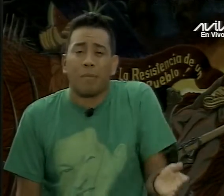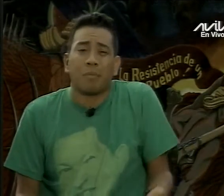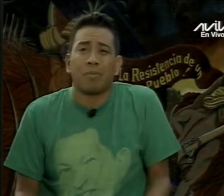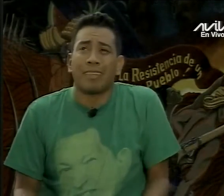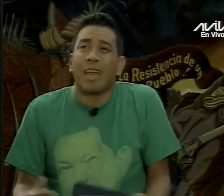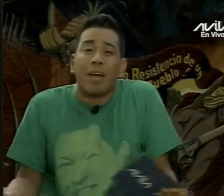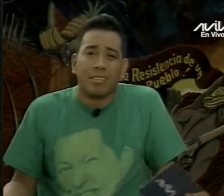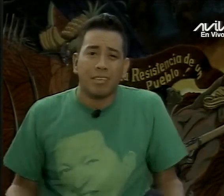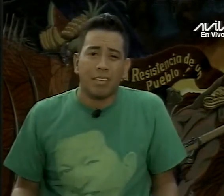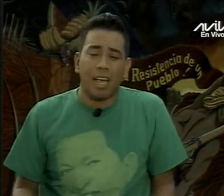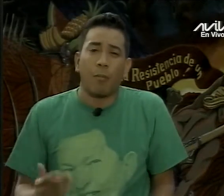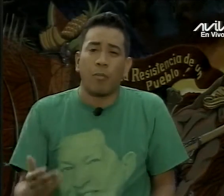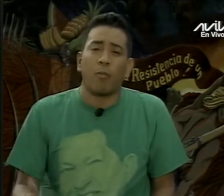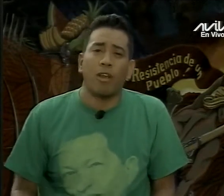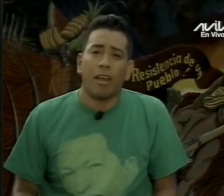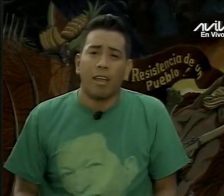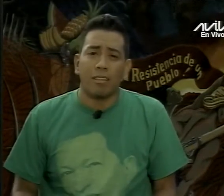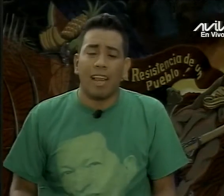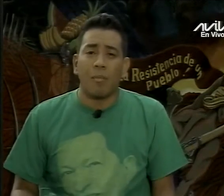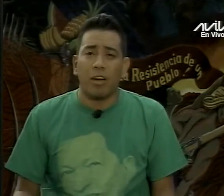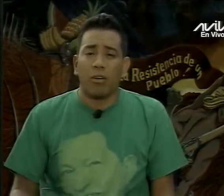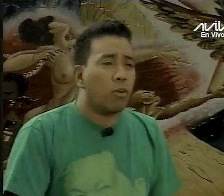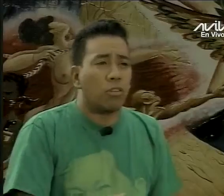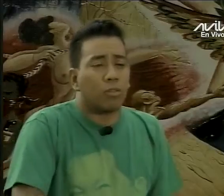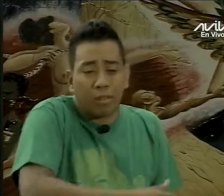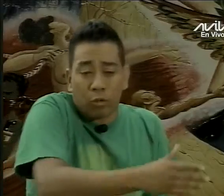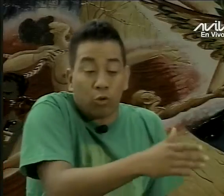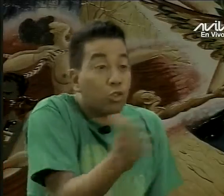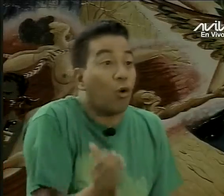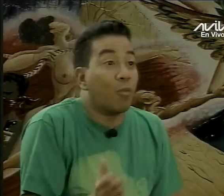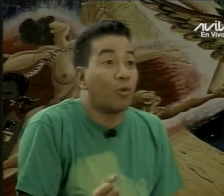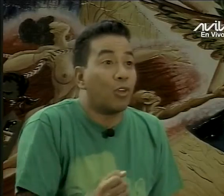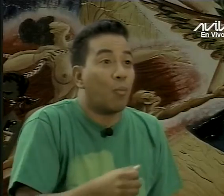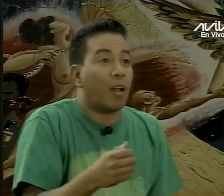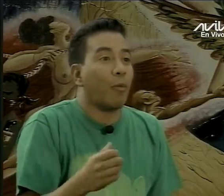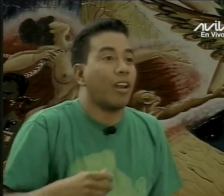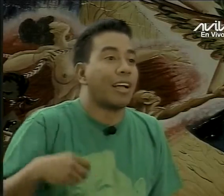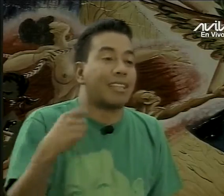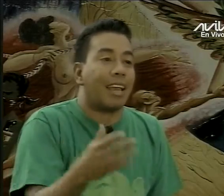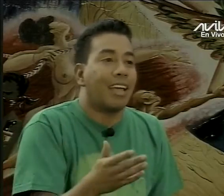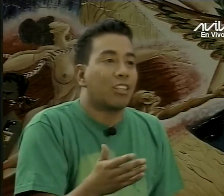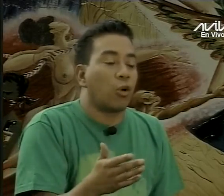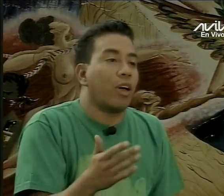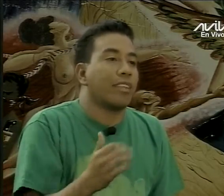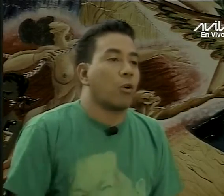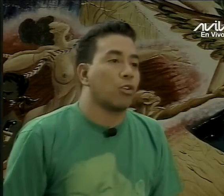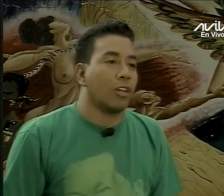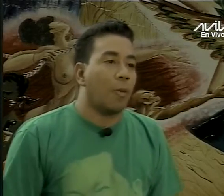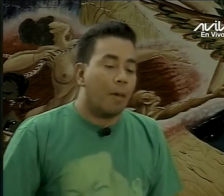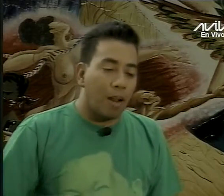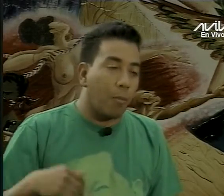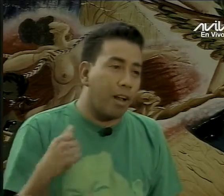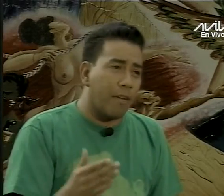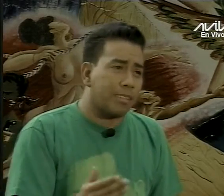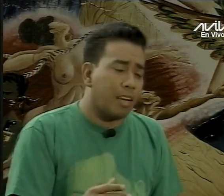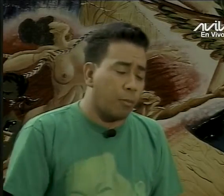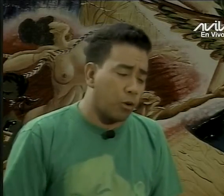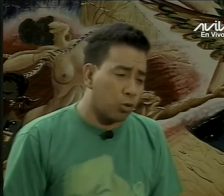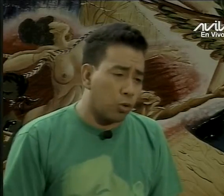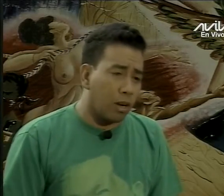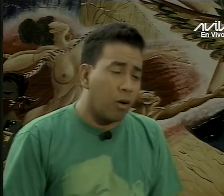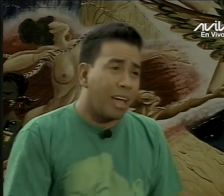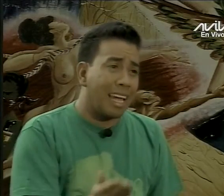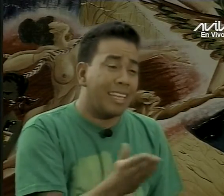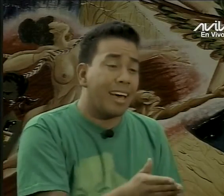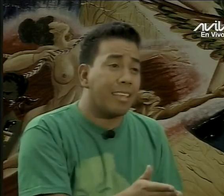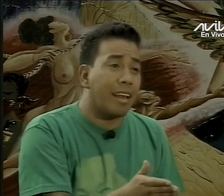nuevo. Y qué más que el poder popular de la mano con todo el mundo para poder rescatar todas estas cosas, para poder avanzar y